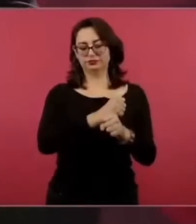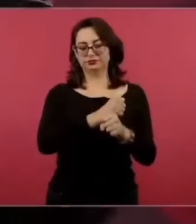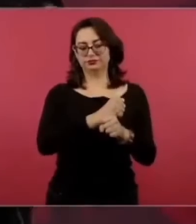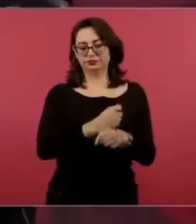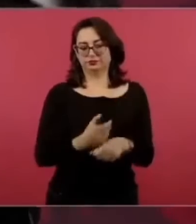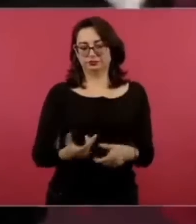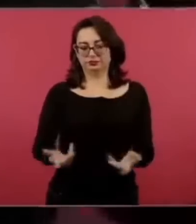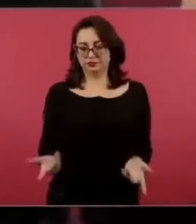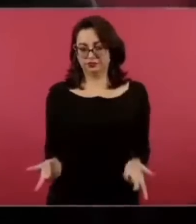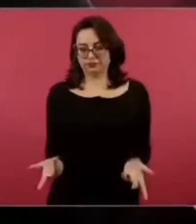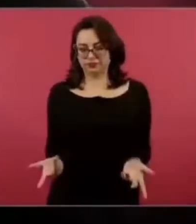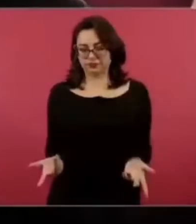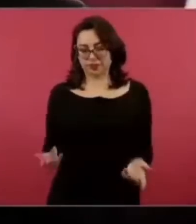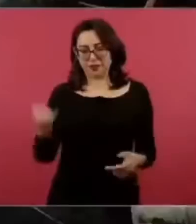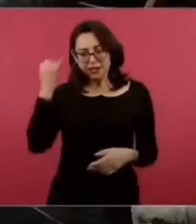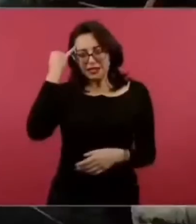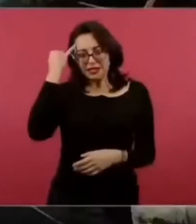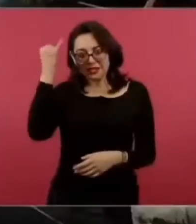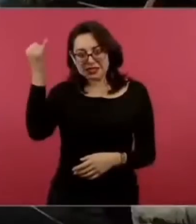dimensionemos